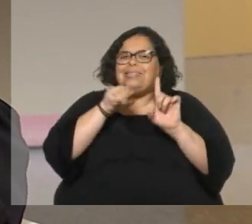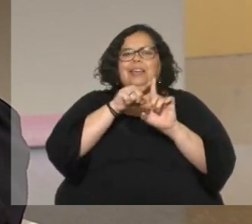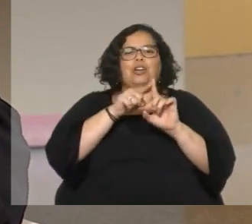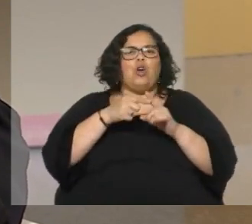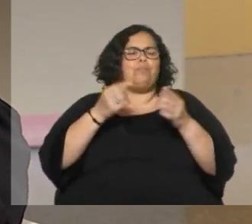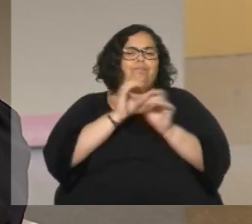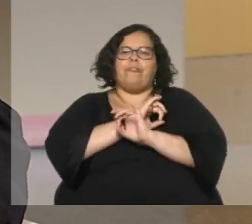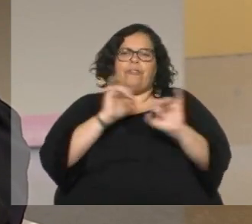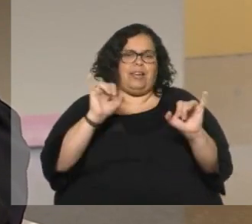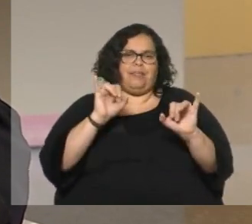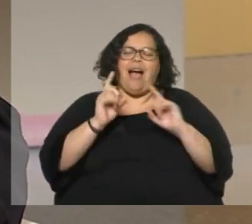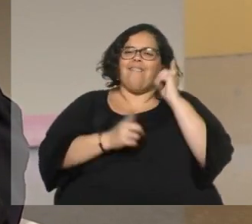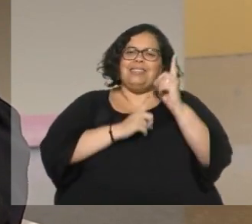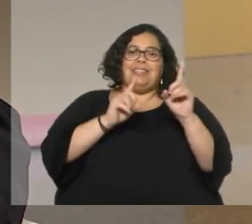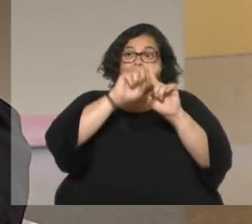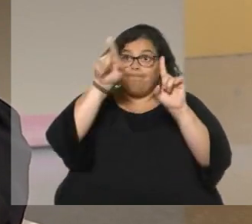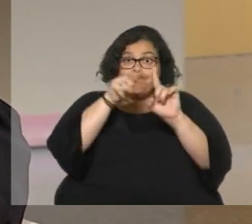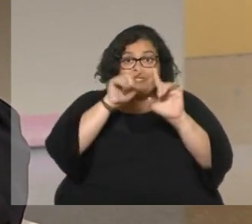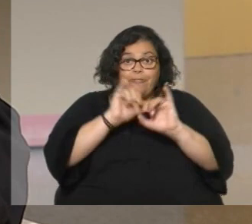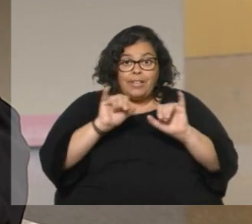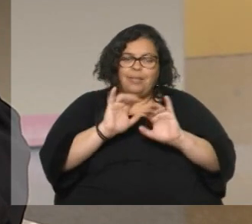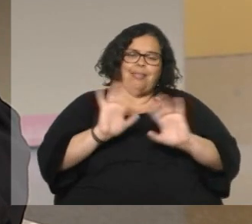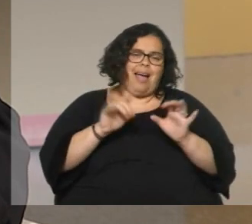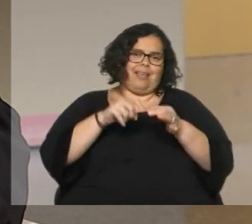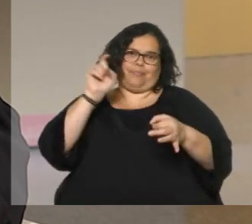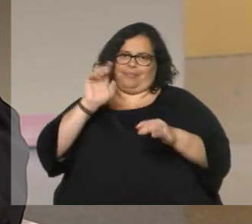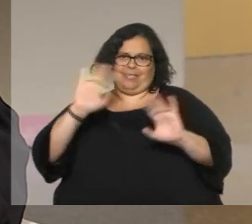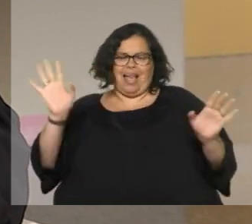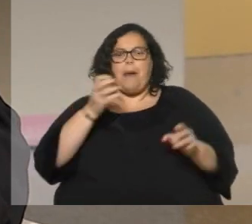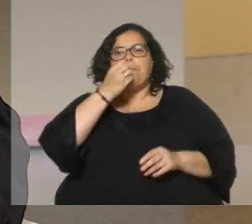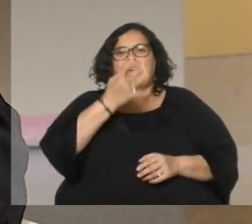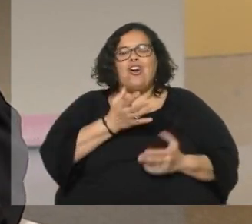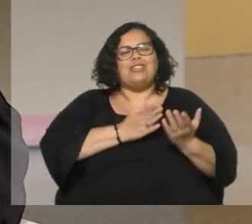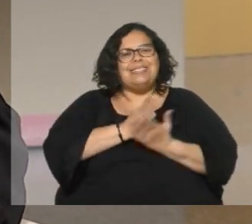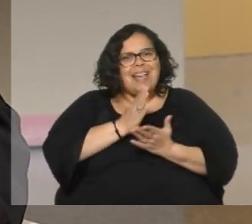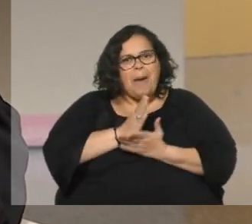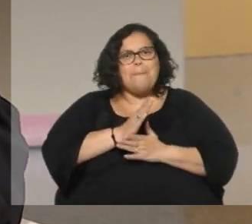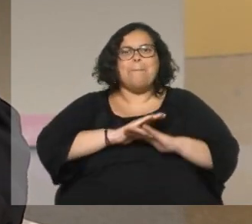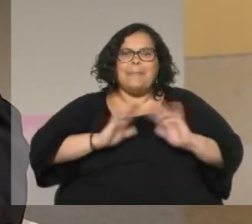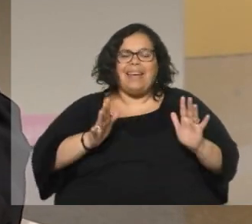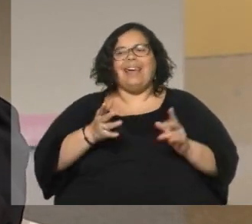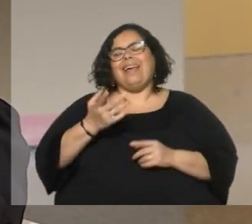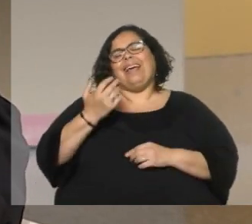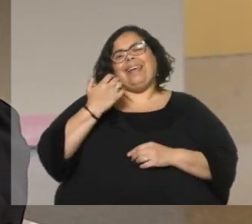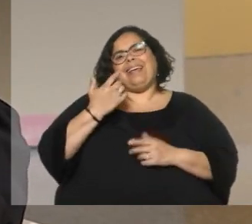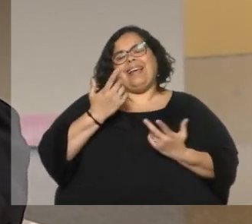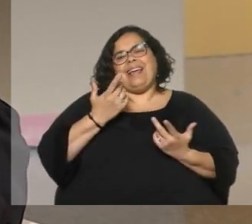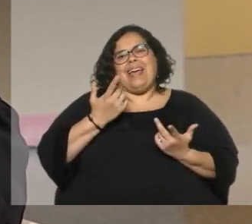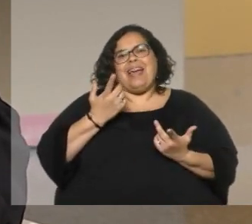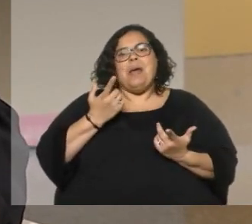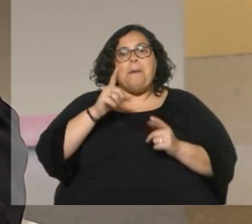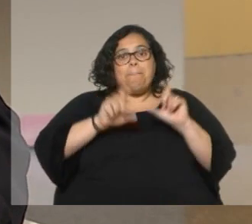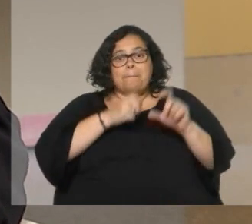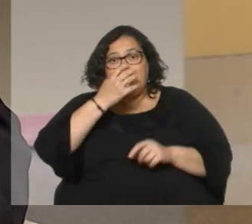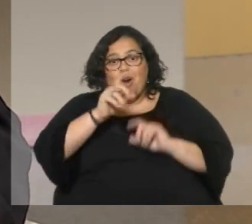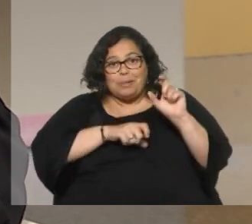mal, a veces hay que dar un paso al costado como decían nuestros abuelos es preferible que te echen de menos y no que te echen de más entonces traté un